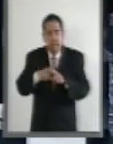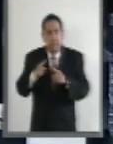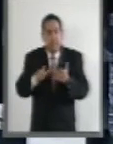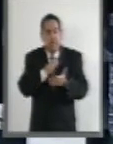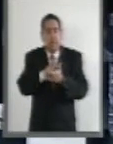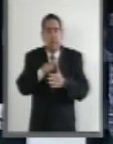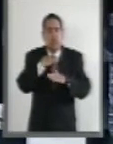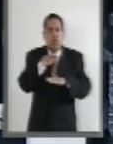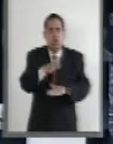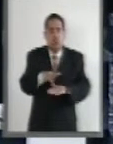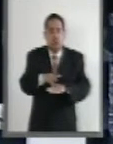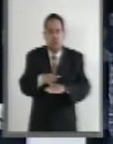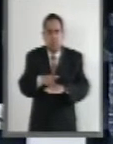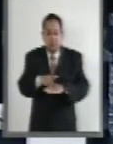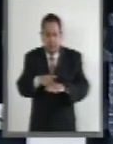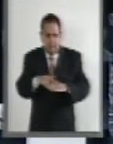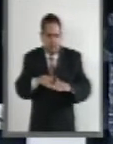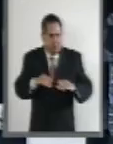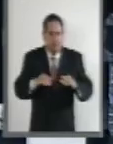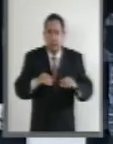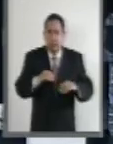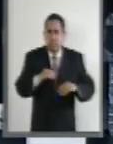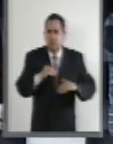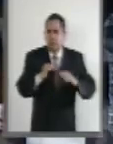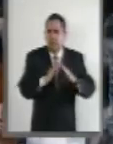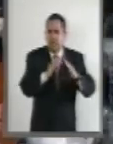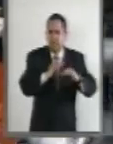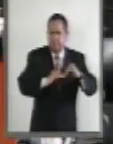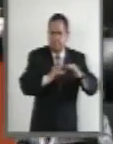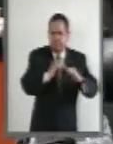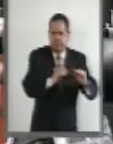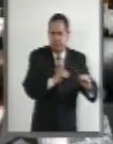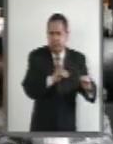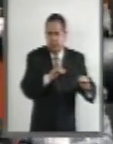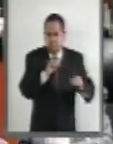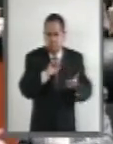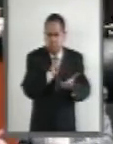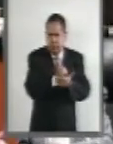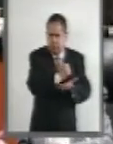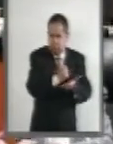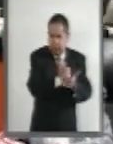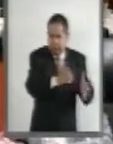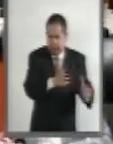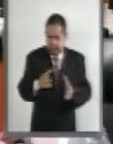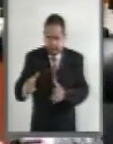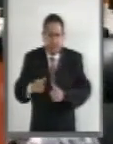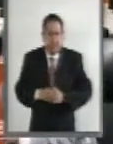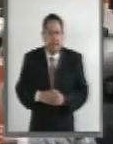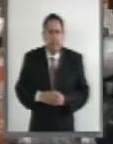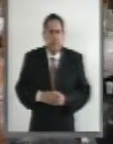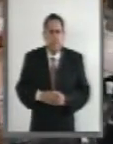ley general de asentamientos humanos. Adelante senadora. Muchas gracias presidenta.